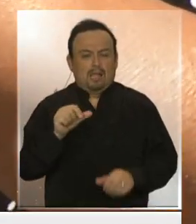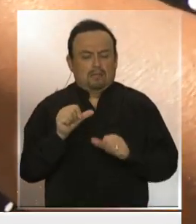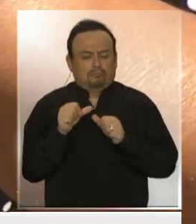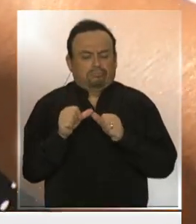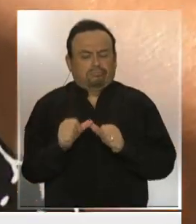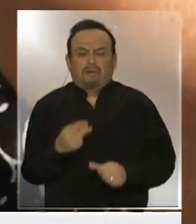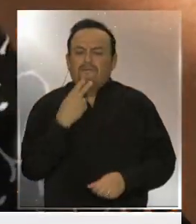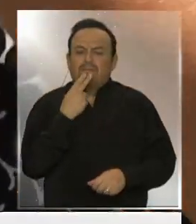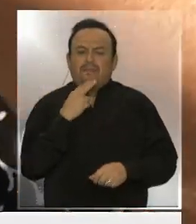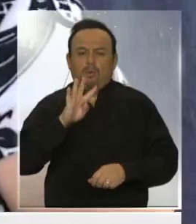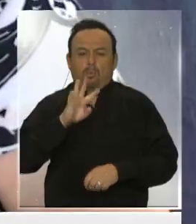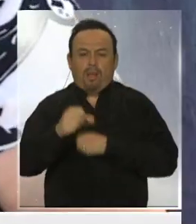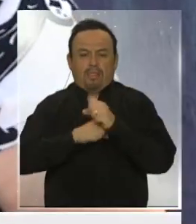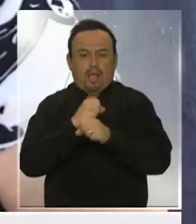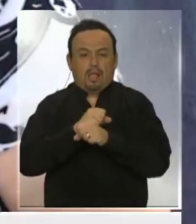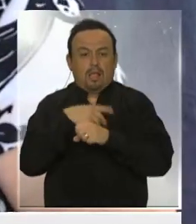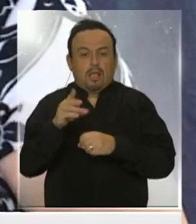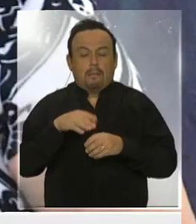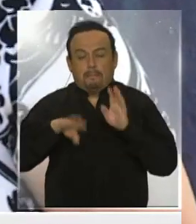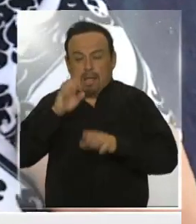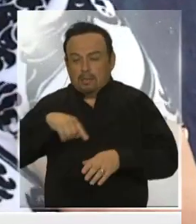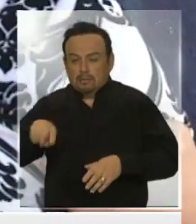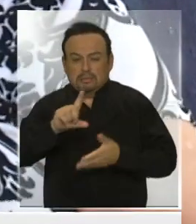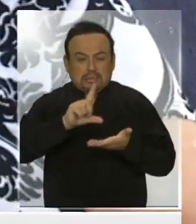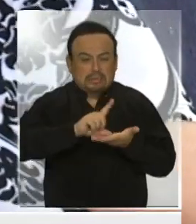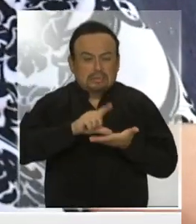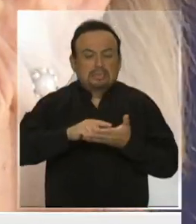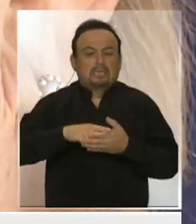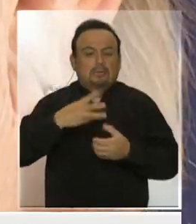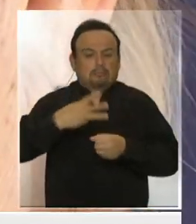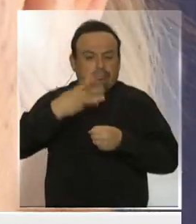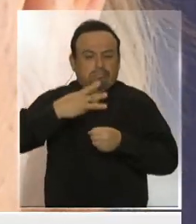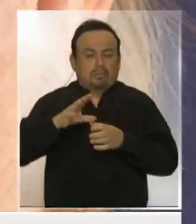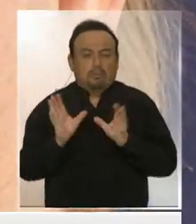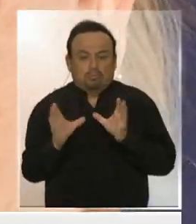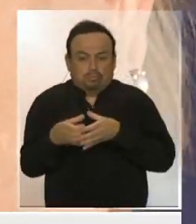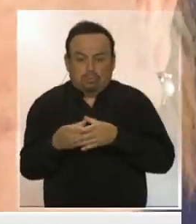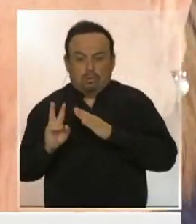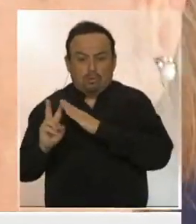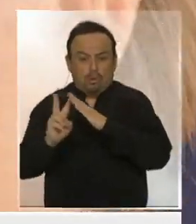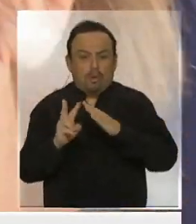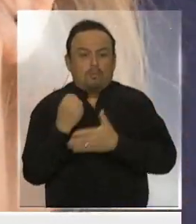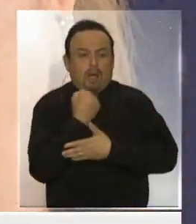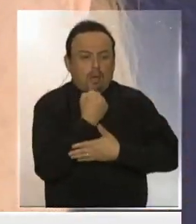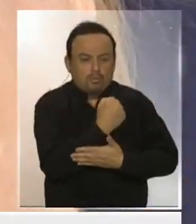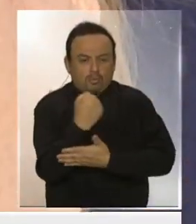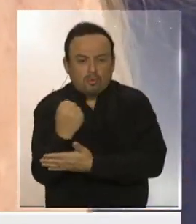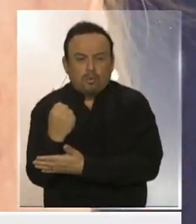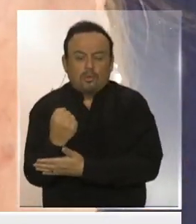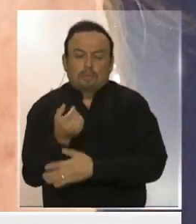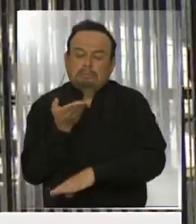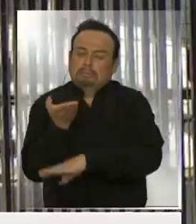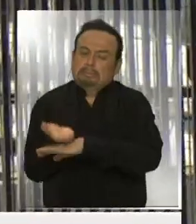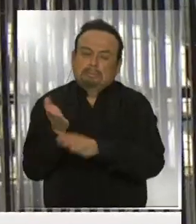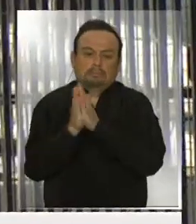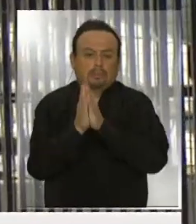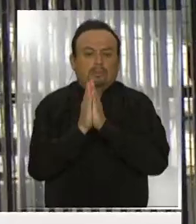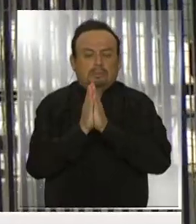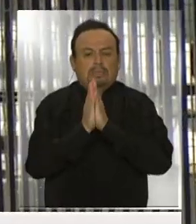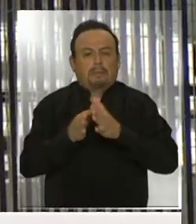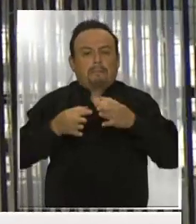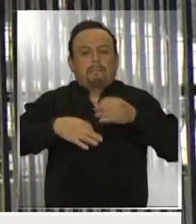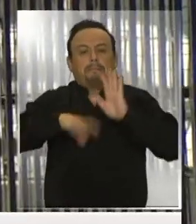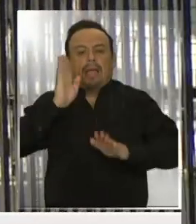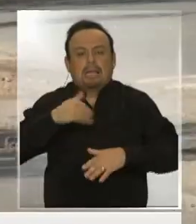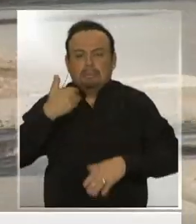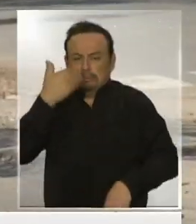en donde residen en su mayoría adultos mayores. Se ha organizado junto a otros vecinos para ayudarlos, pero pide mayores medidas sanitarias